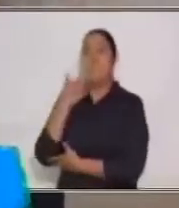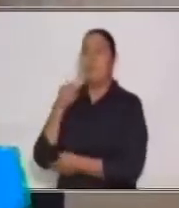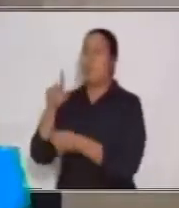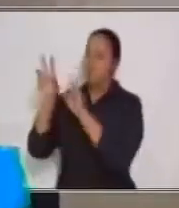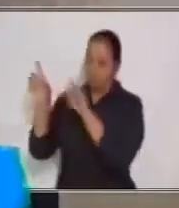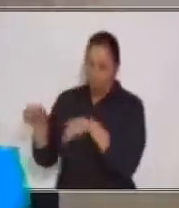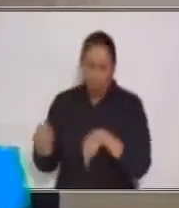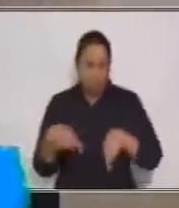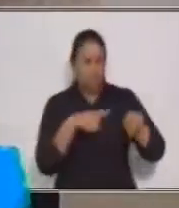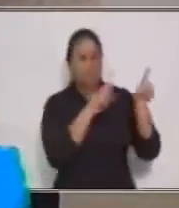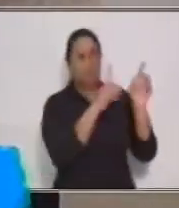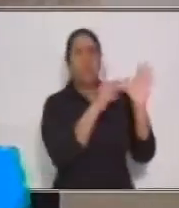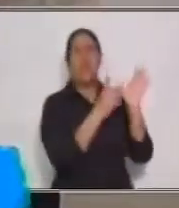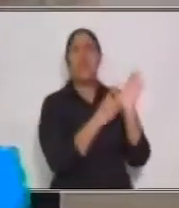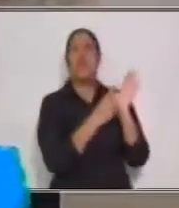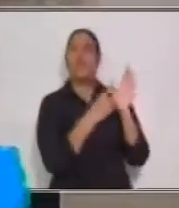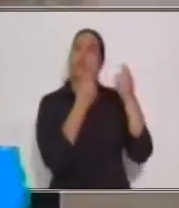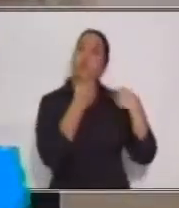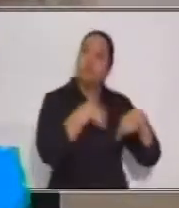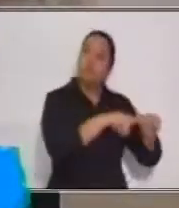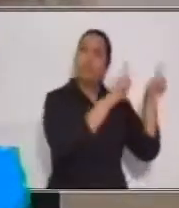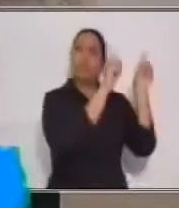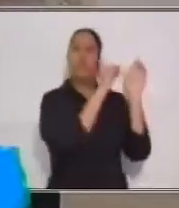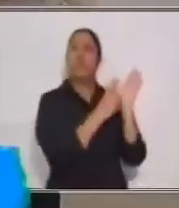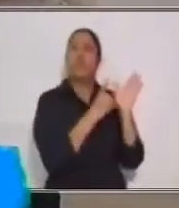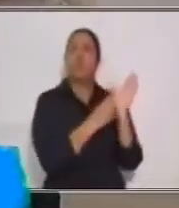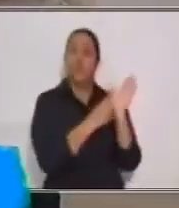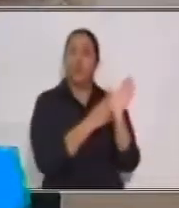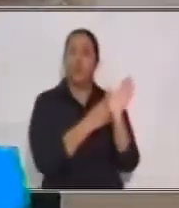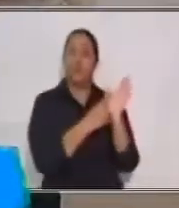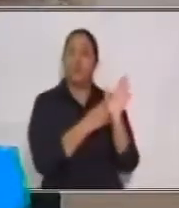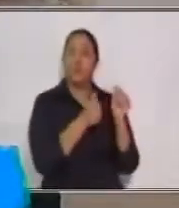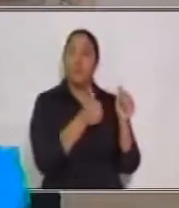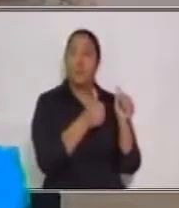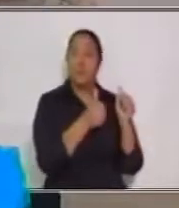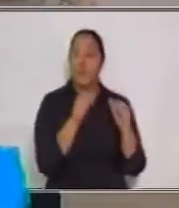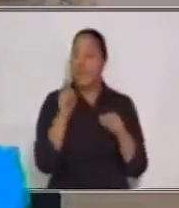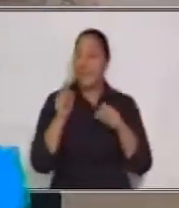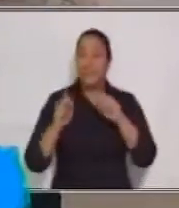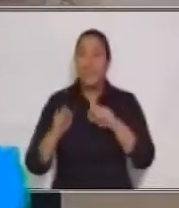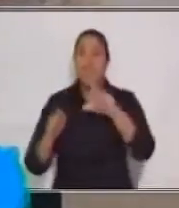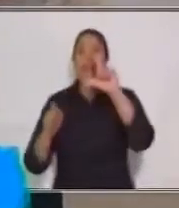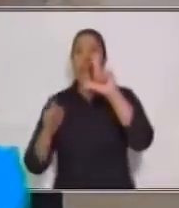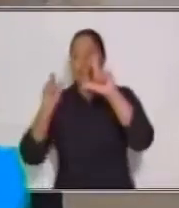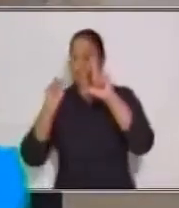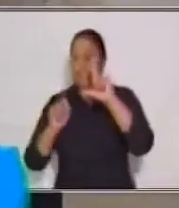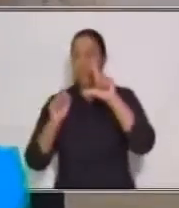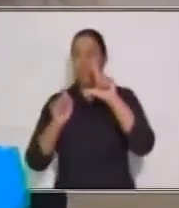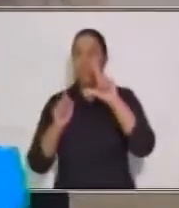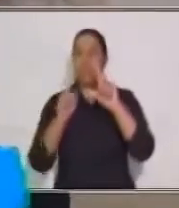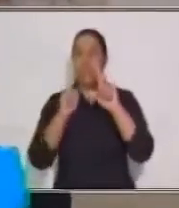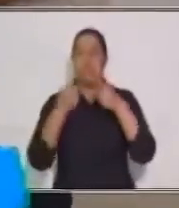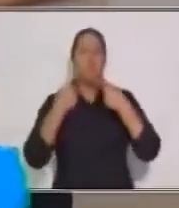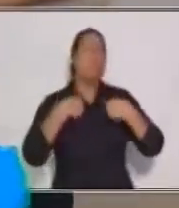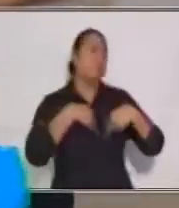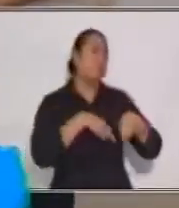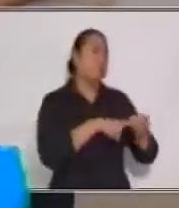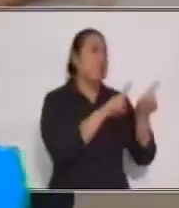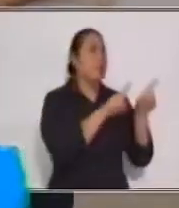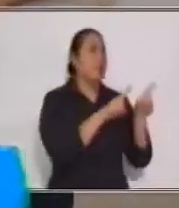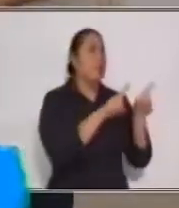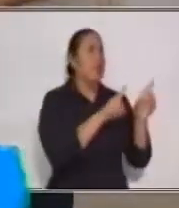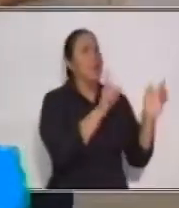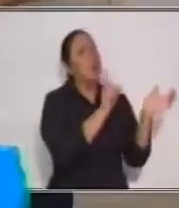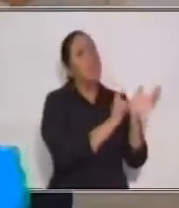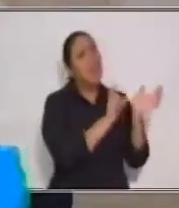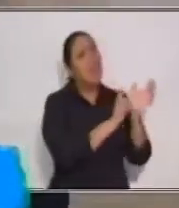Muy bien. Aquí hay una mayúscula. Entonces colocamos un punto. Muy bien. Cuando salió de la